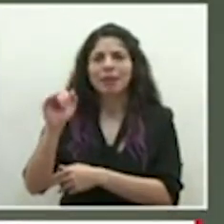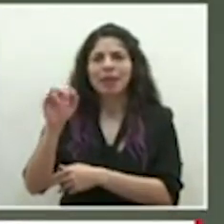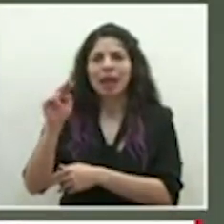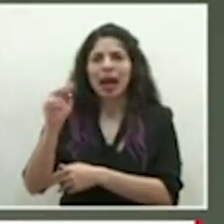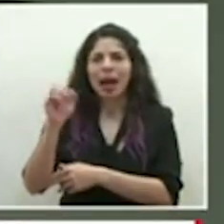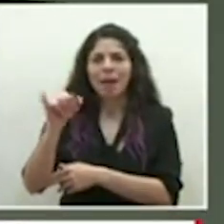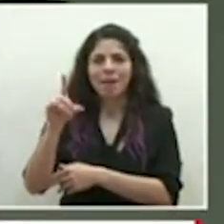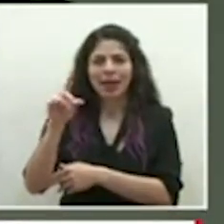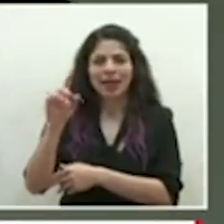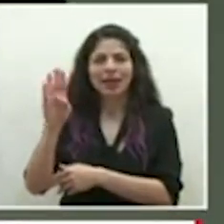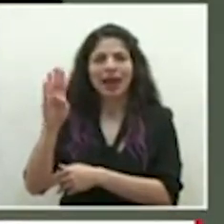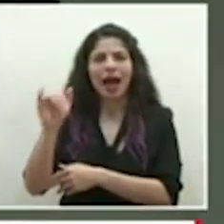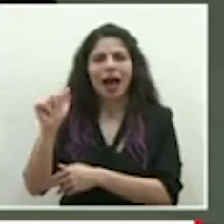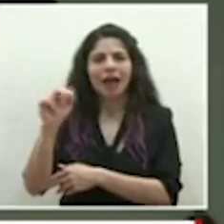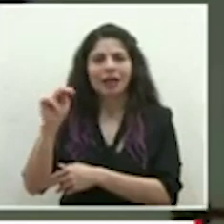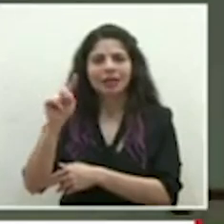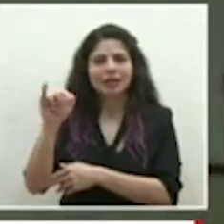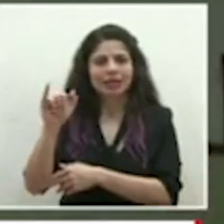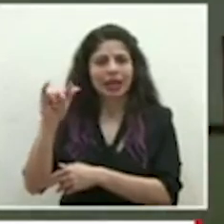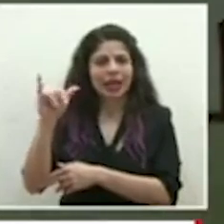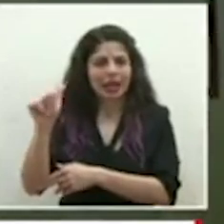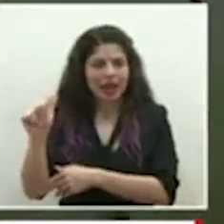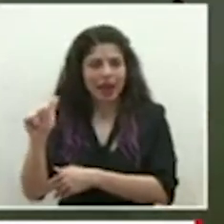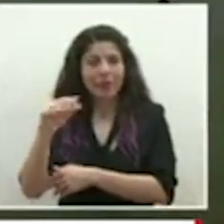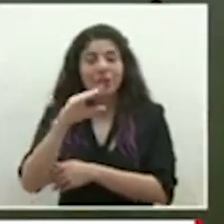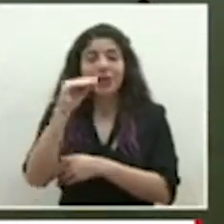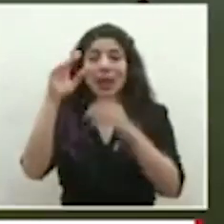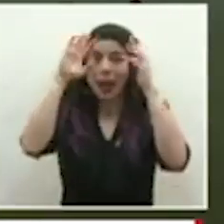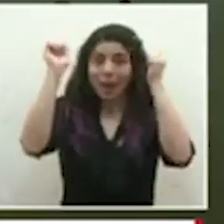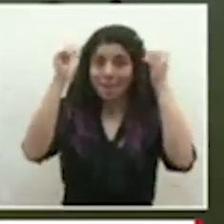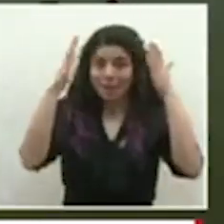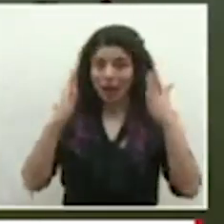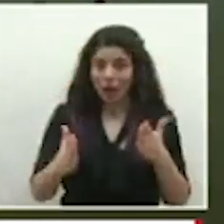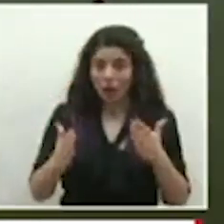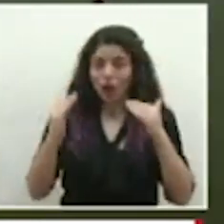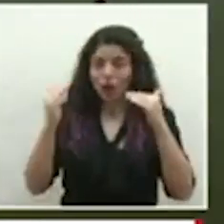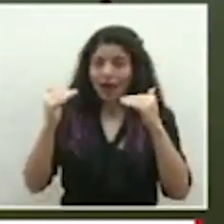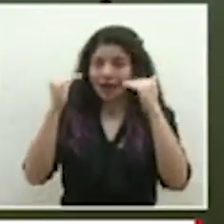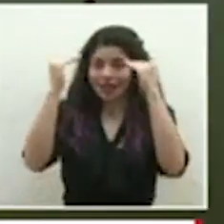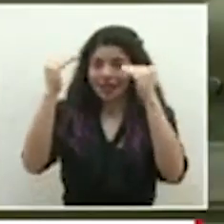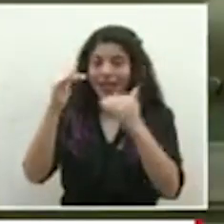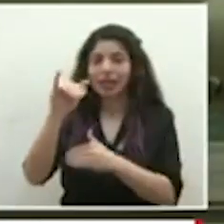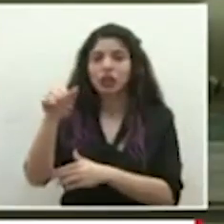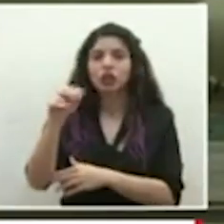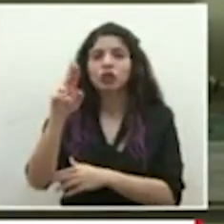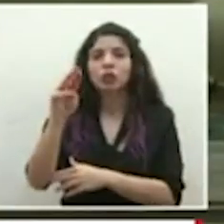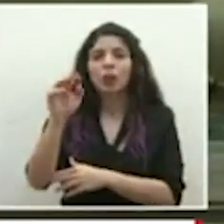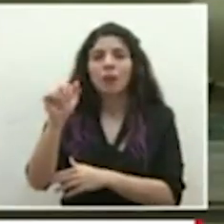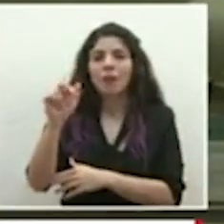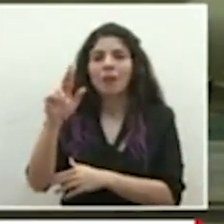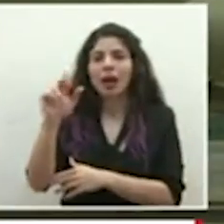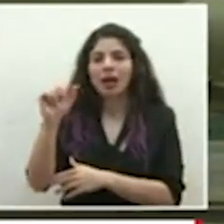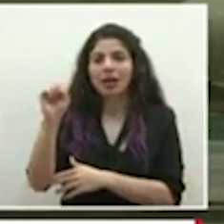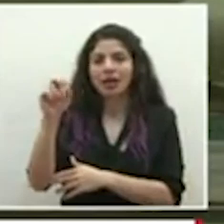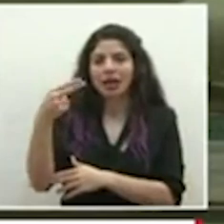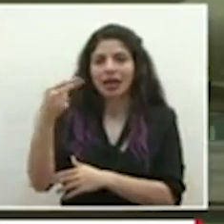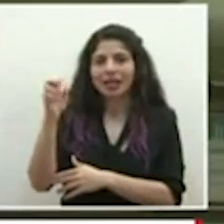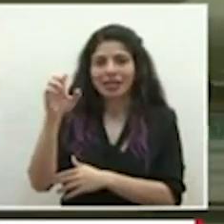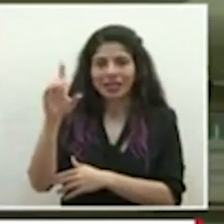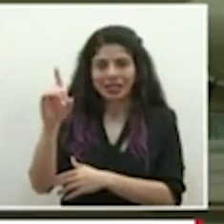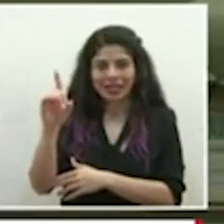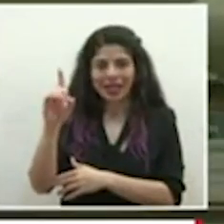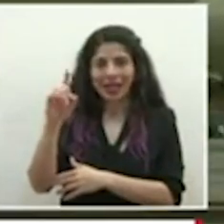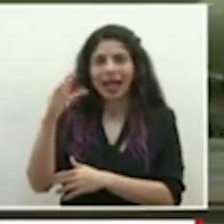y a el embajador, su excelencia, Yuma Rashid Kamis Al